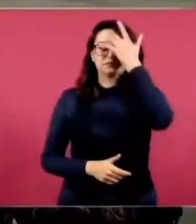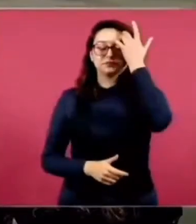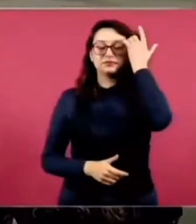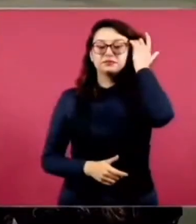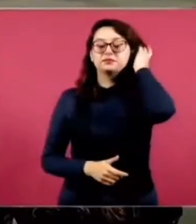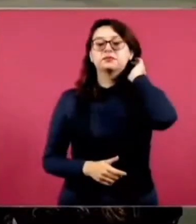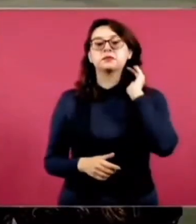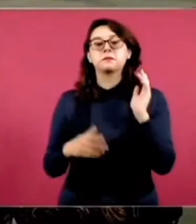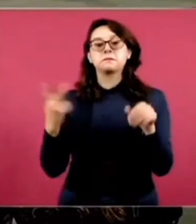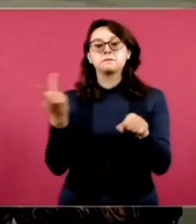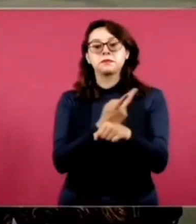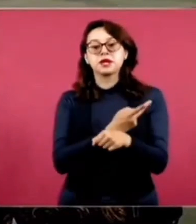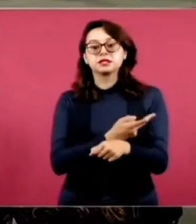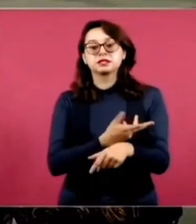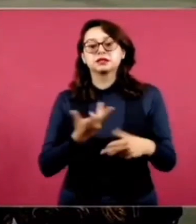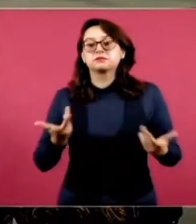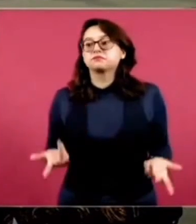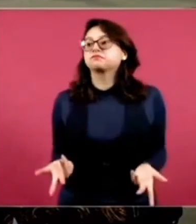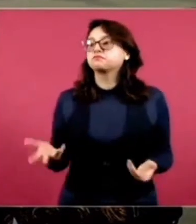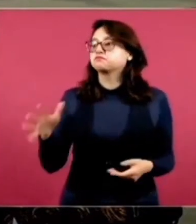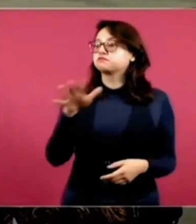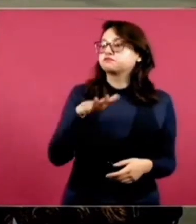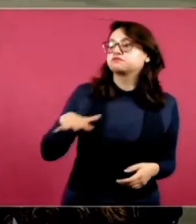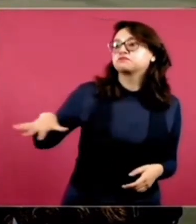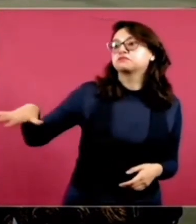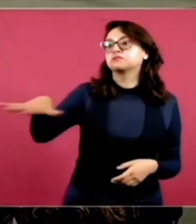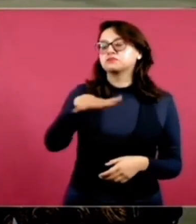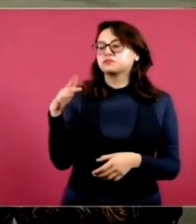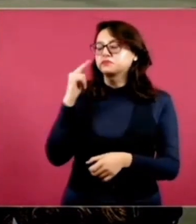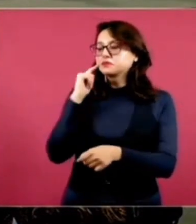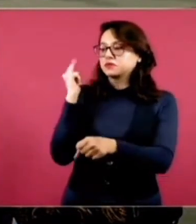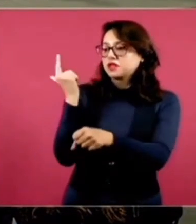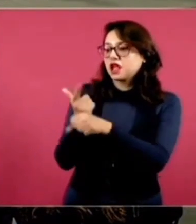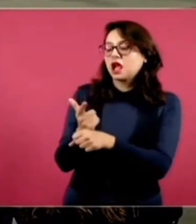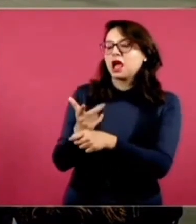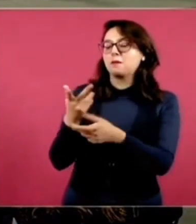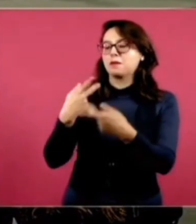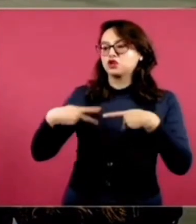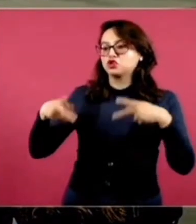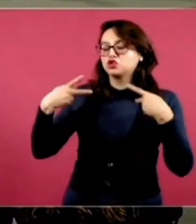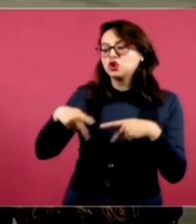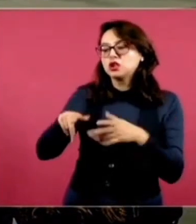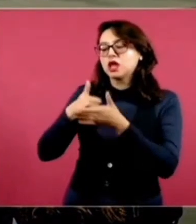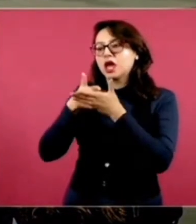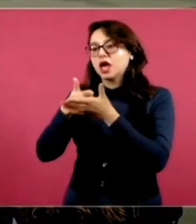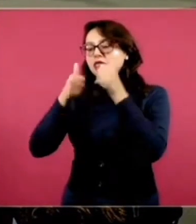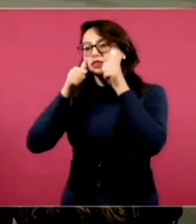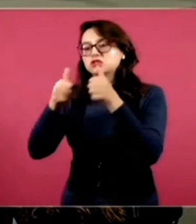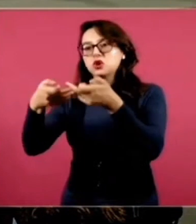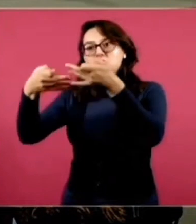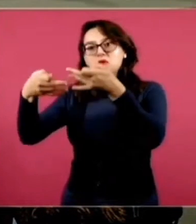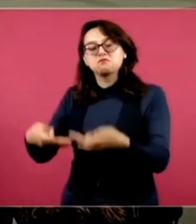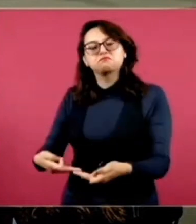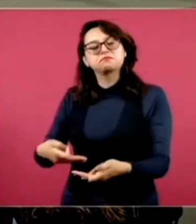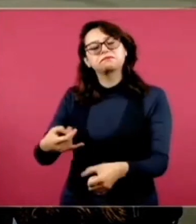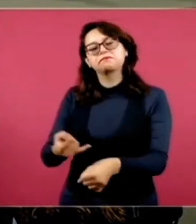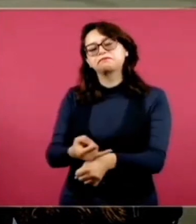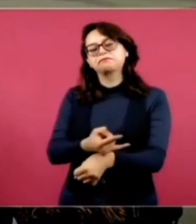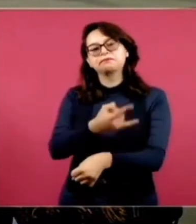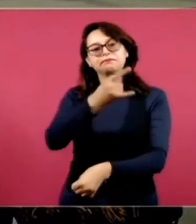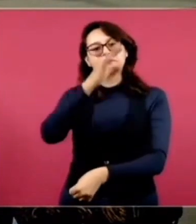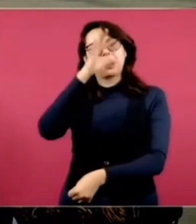impidió que se atendieran las necesidades de diagnóstico y tratamiento de la población. Cuatro,